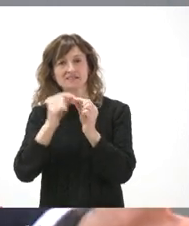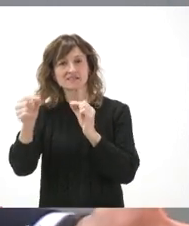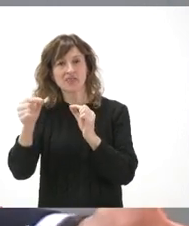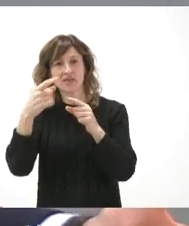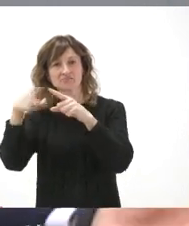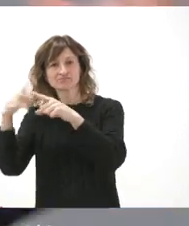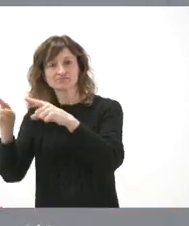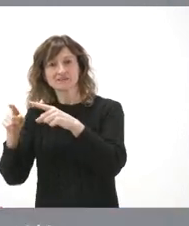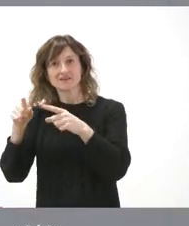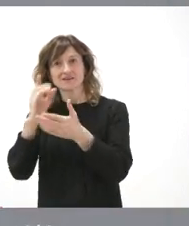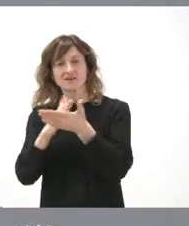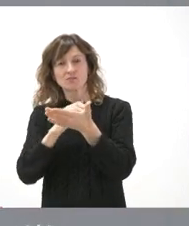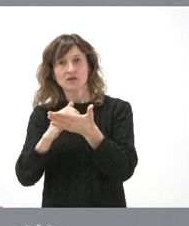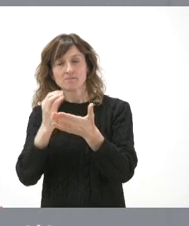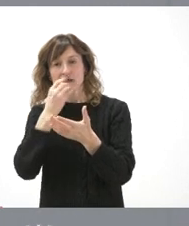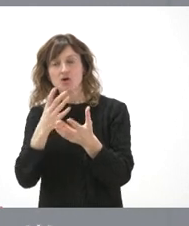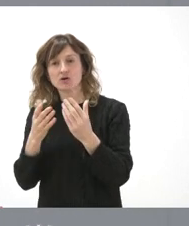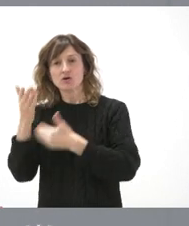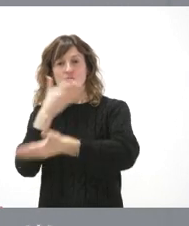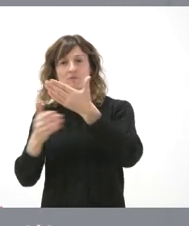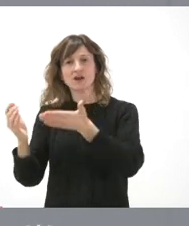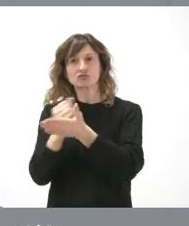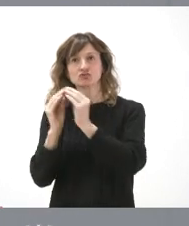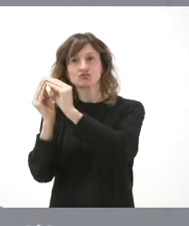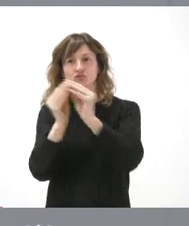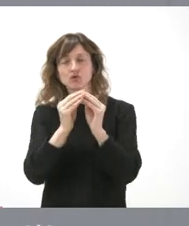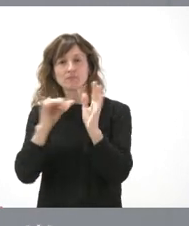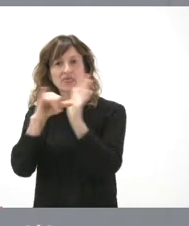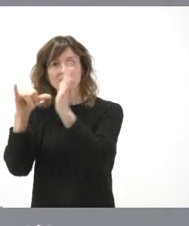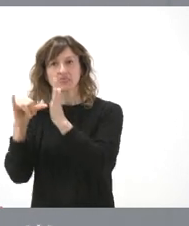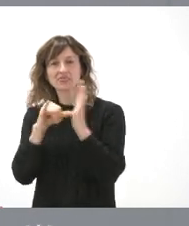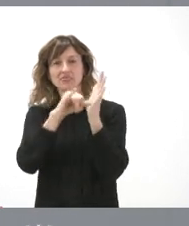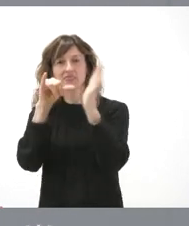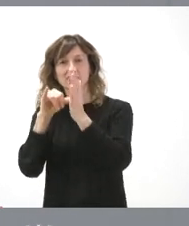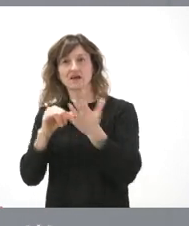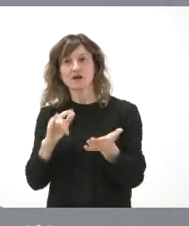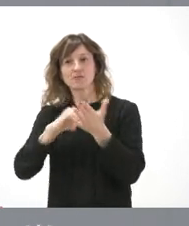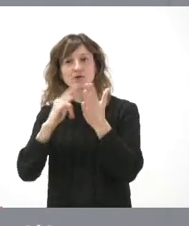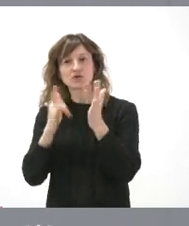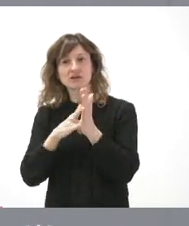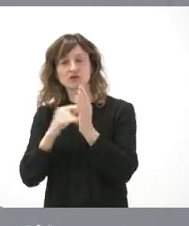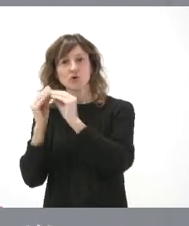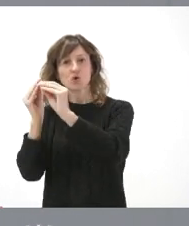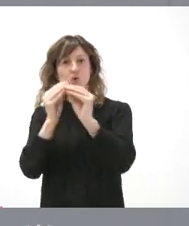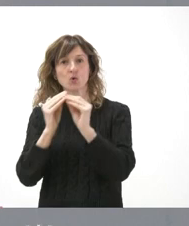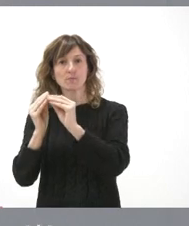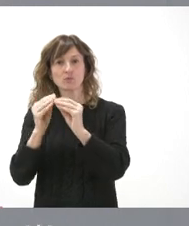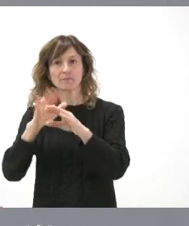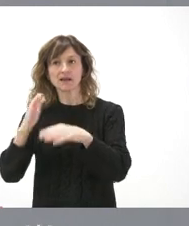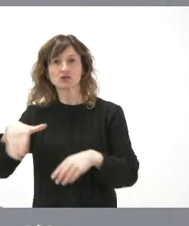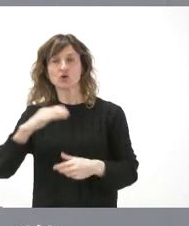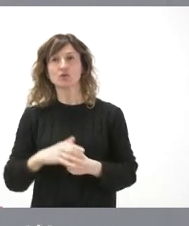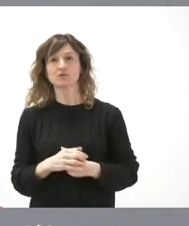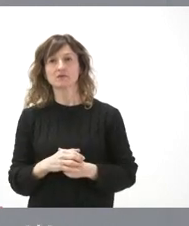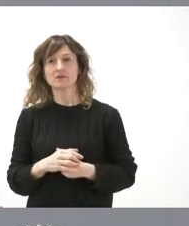¿por qué no podemos colaborar todas las comunidades autónomas para acercarnos, para aproximarnos en este proyecto de lo que nos es común entre todos? Es que